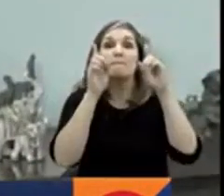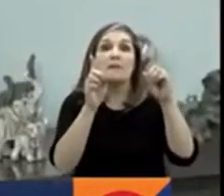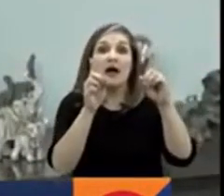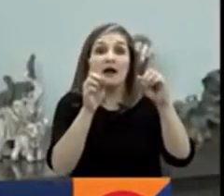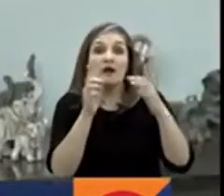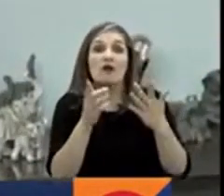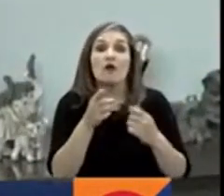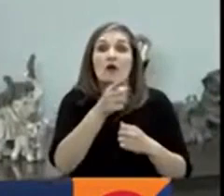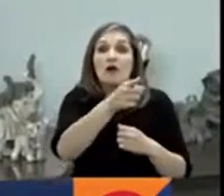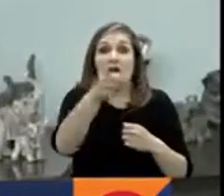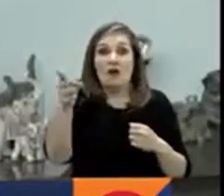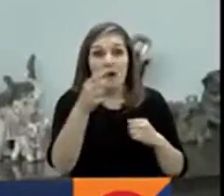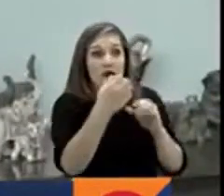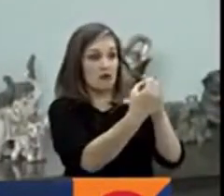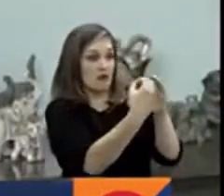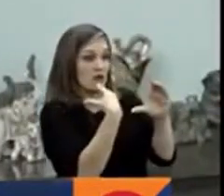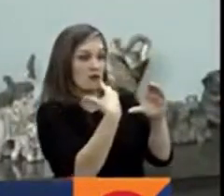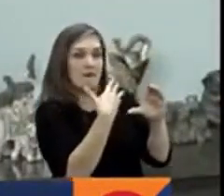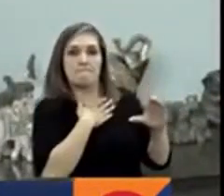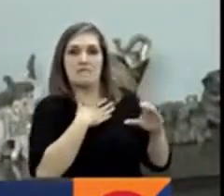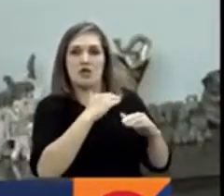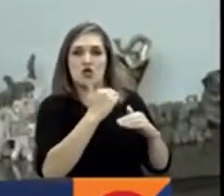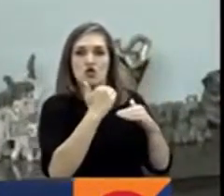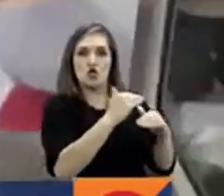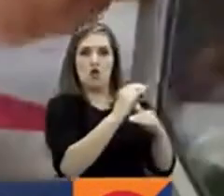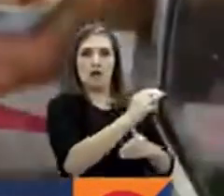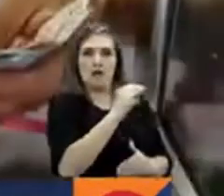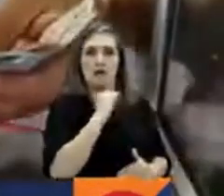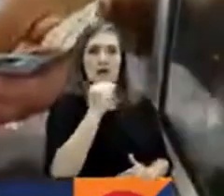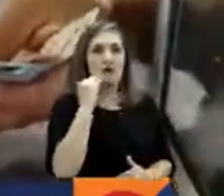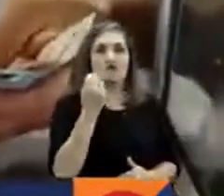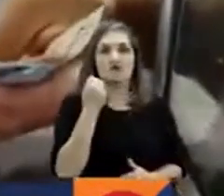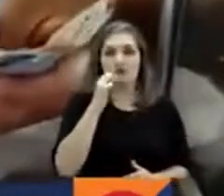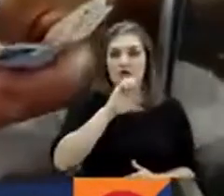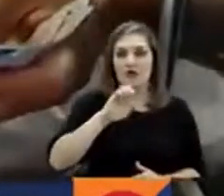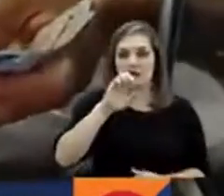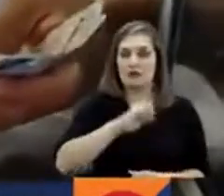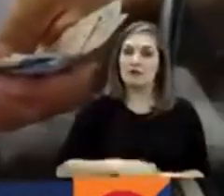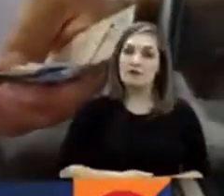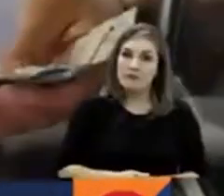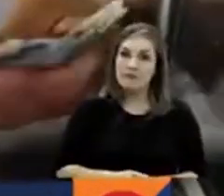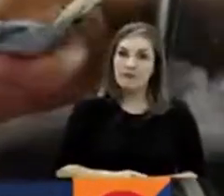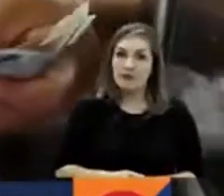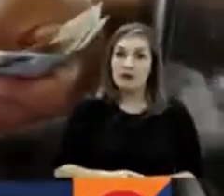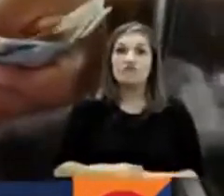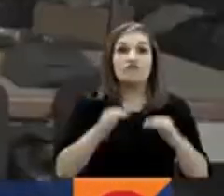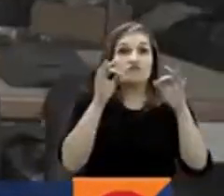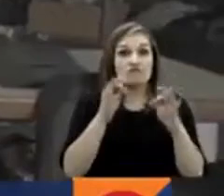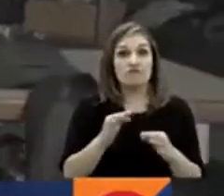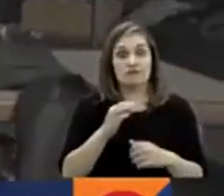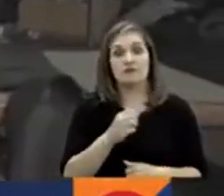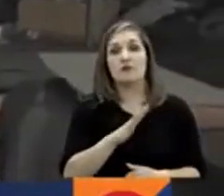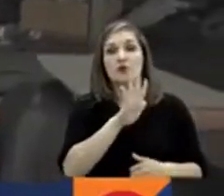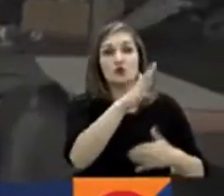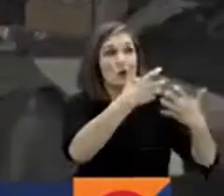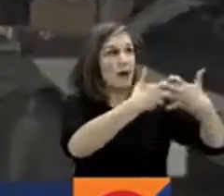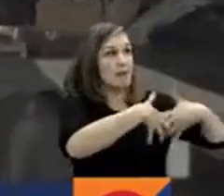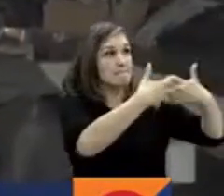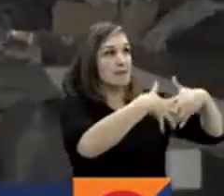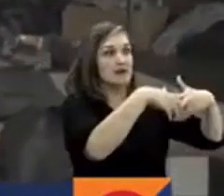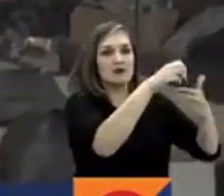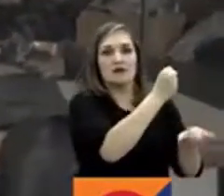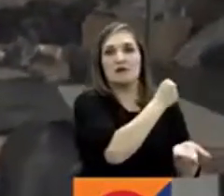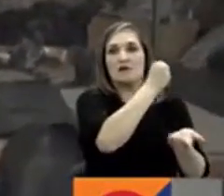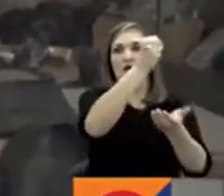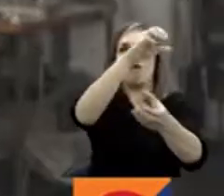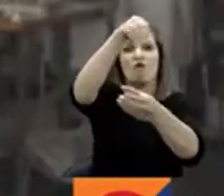visto reflejado en su cuenta de nómina para el mes de enero. El pago es efectivo cuando el empleador consigna en el fondo de cesantías, que el